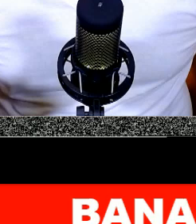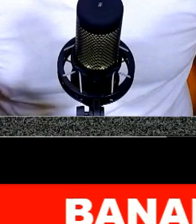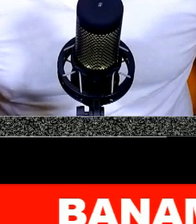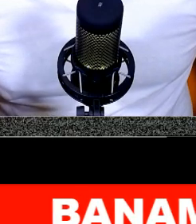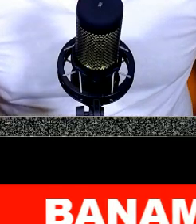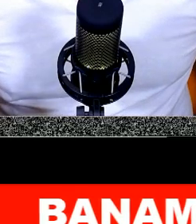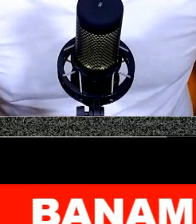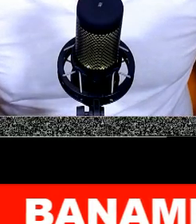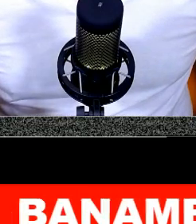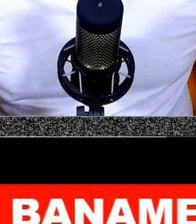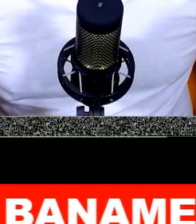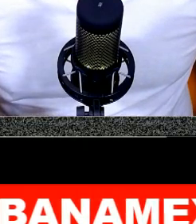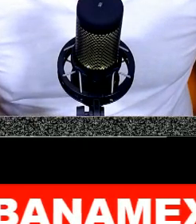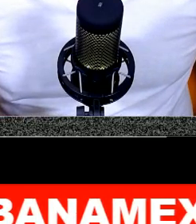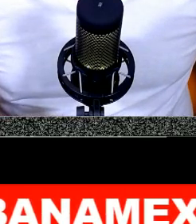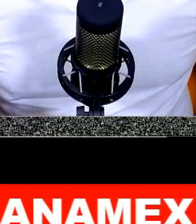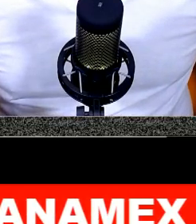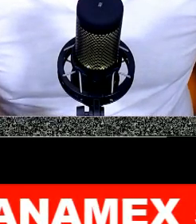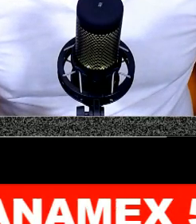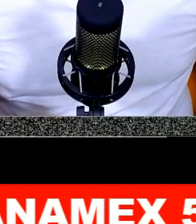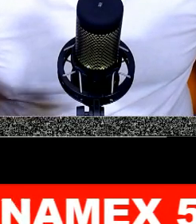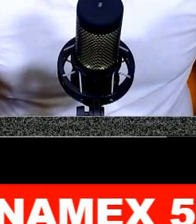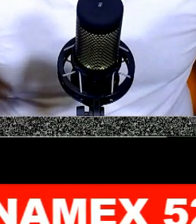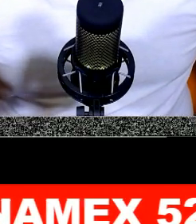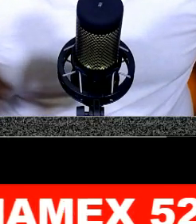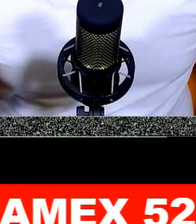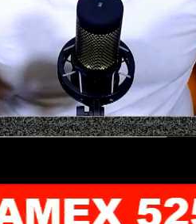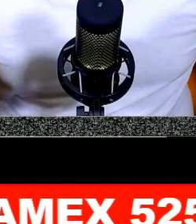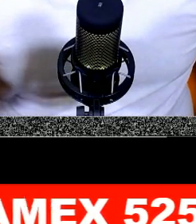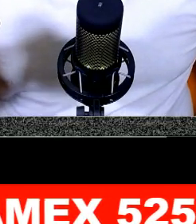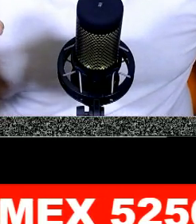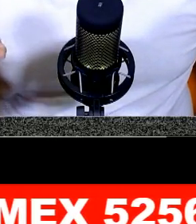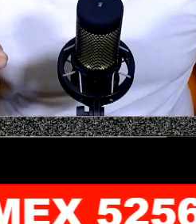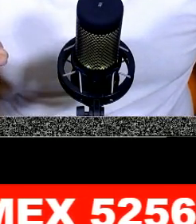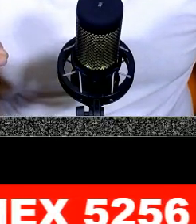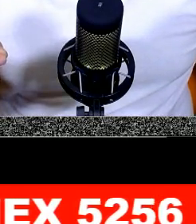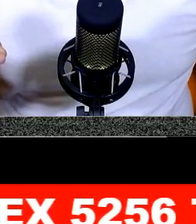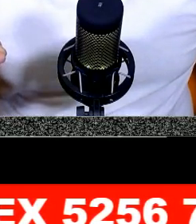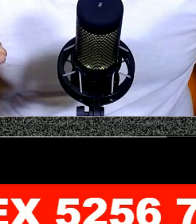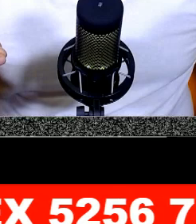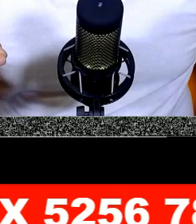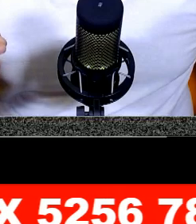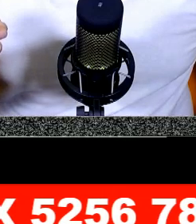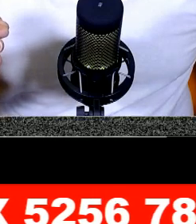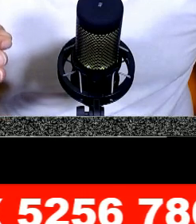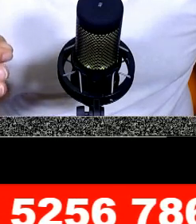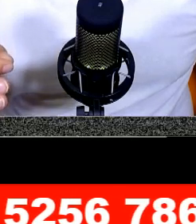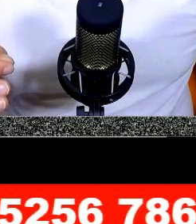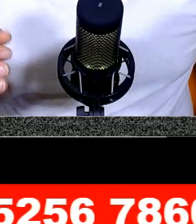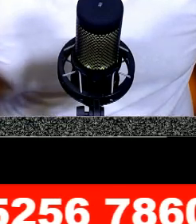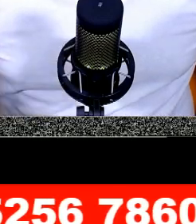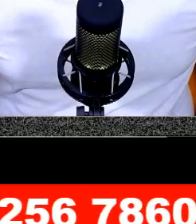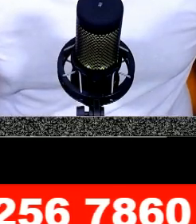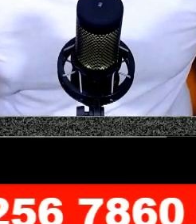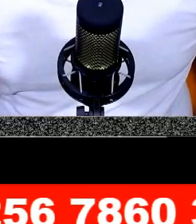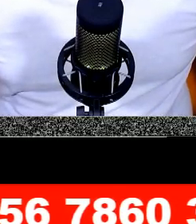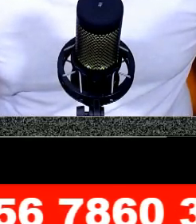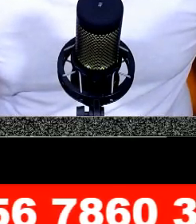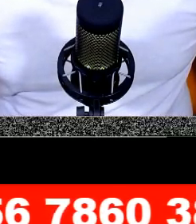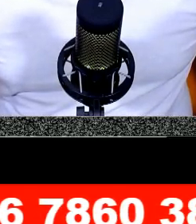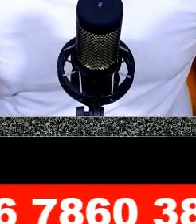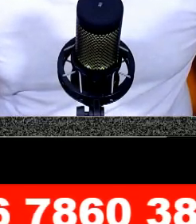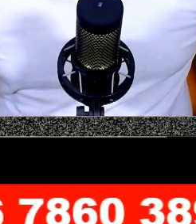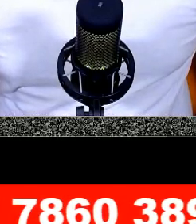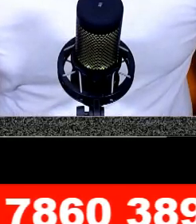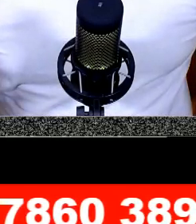Escuchemos al presidente de la república. ¿Cómo nos pinta de lo que sucedió ese día